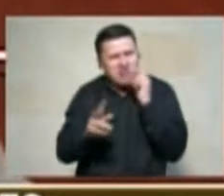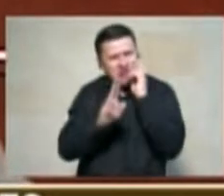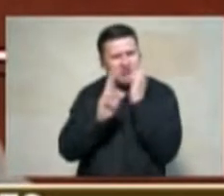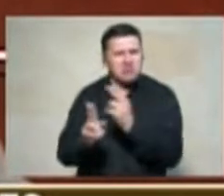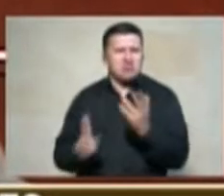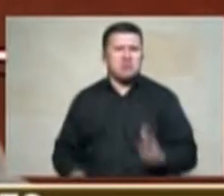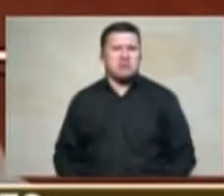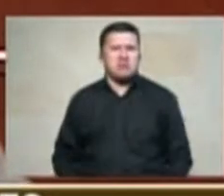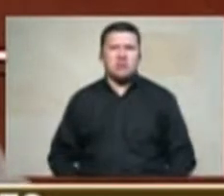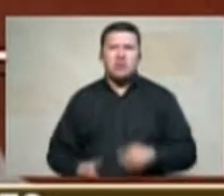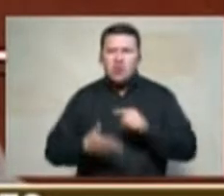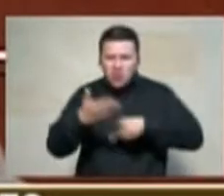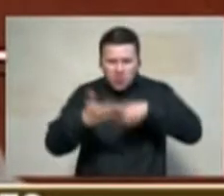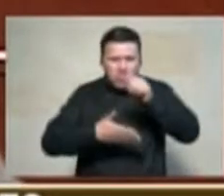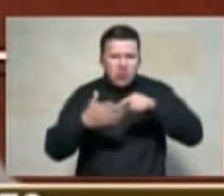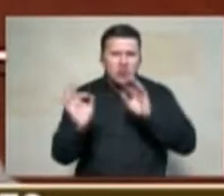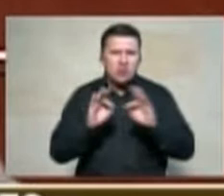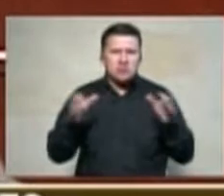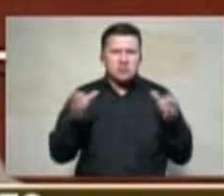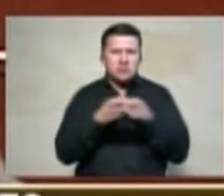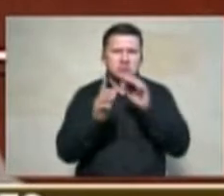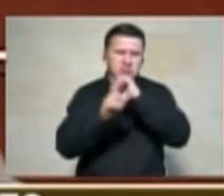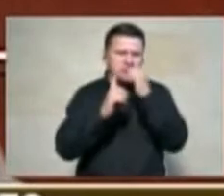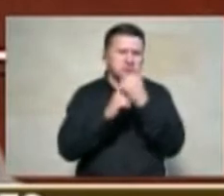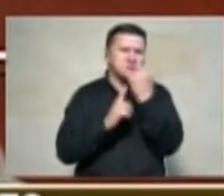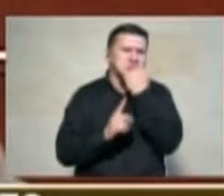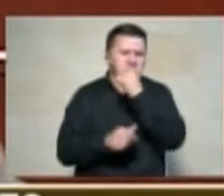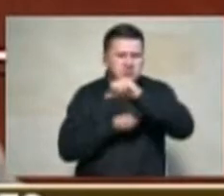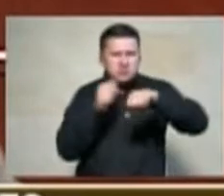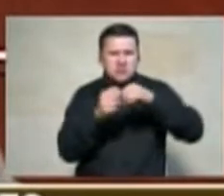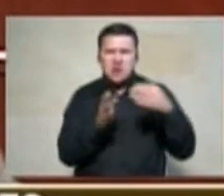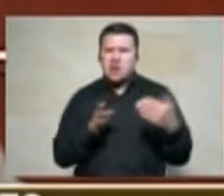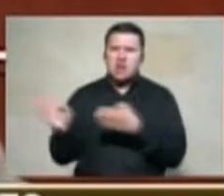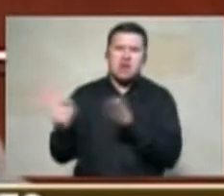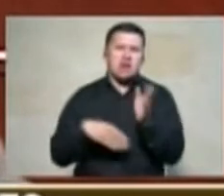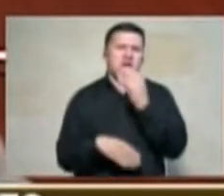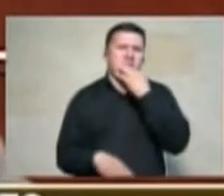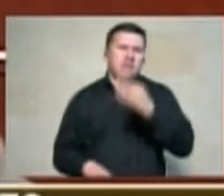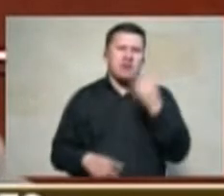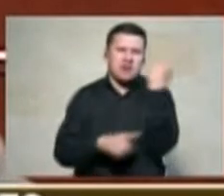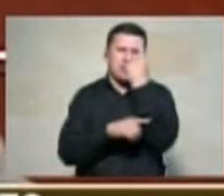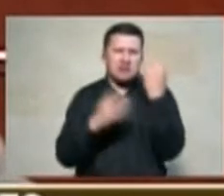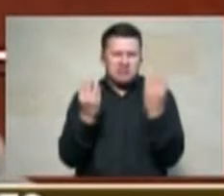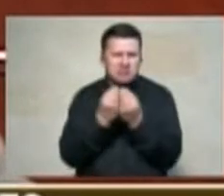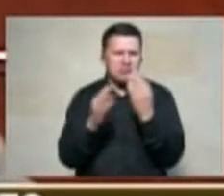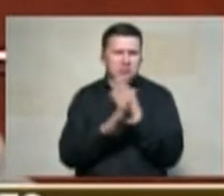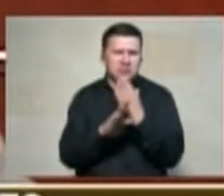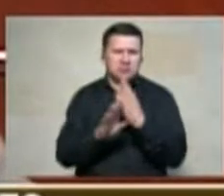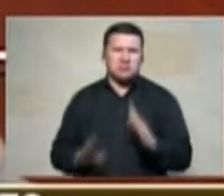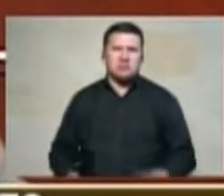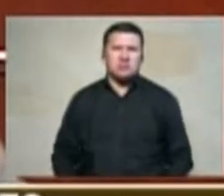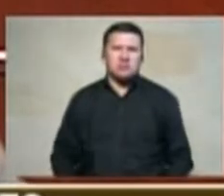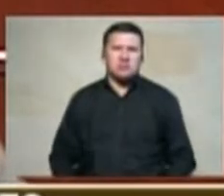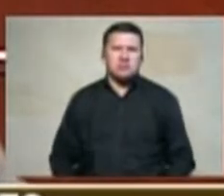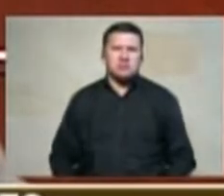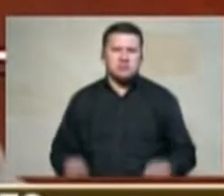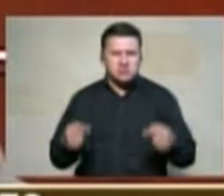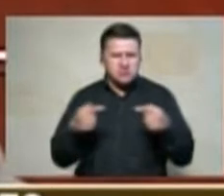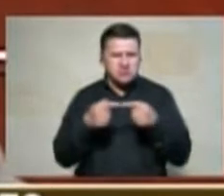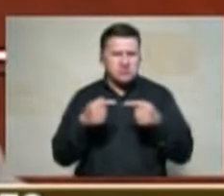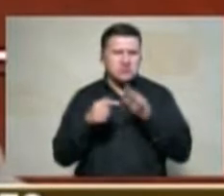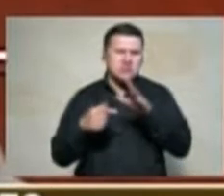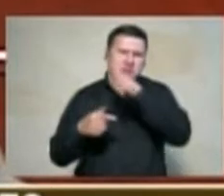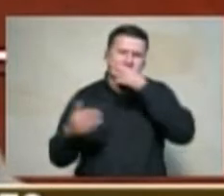porque estos contratos con estas organizaciones sociales lo que están haciendo es distorsionando la verdad y generando un conflicto